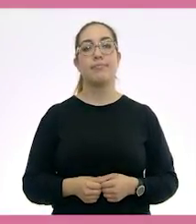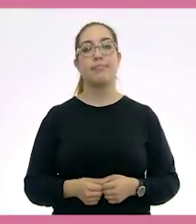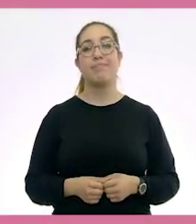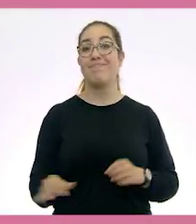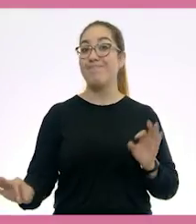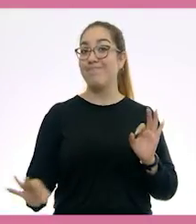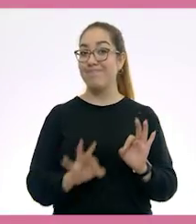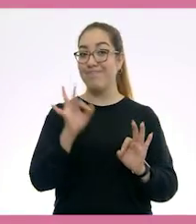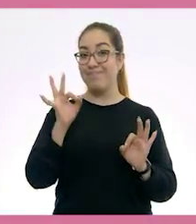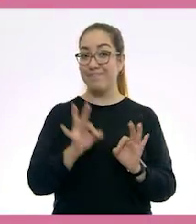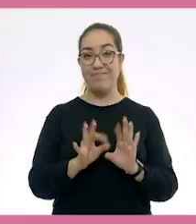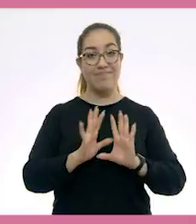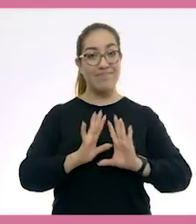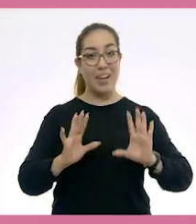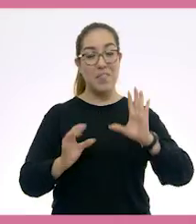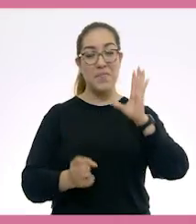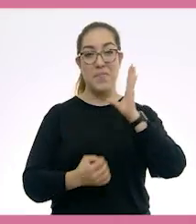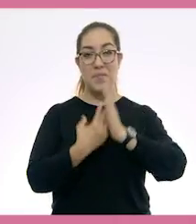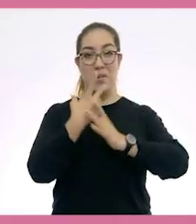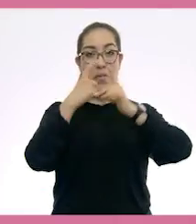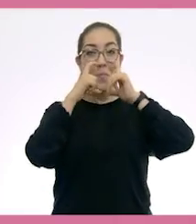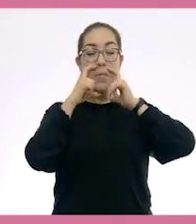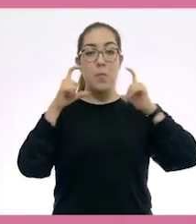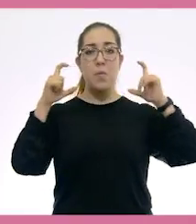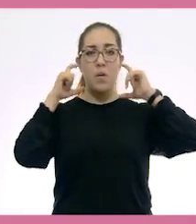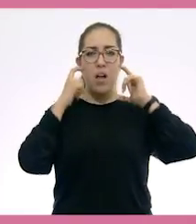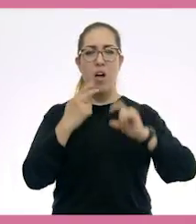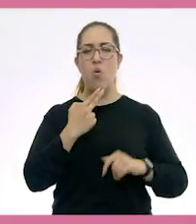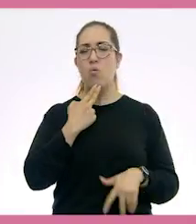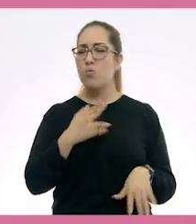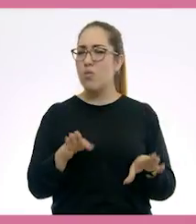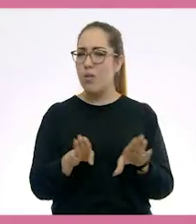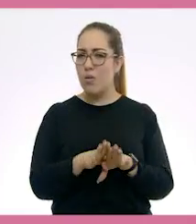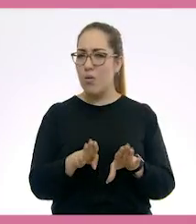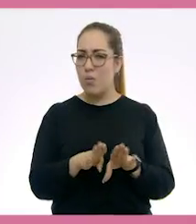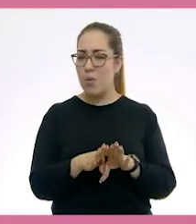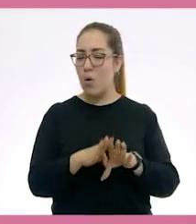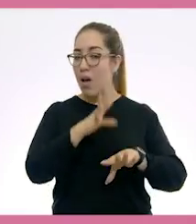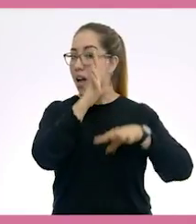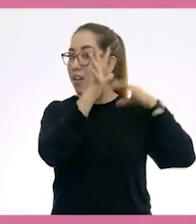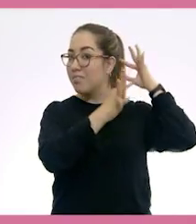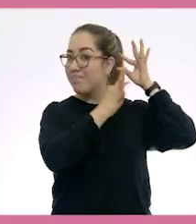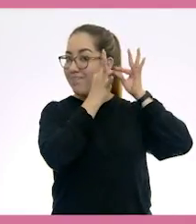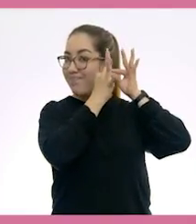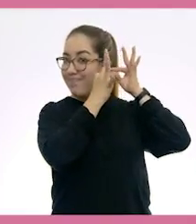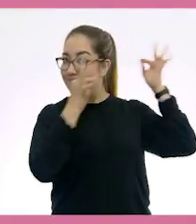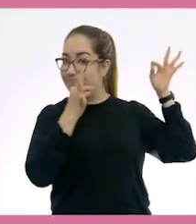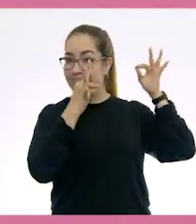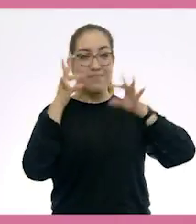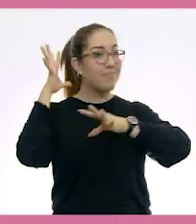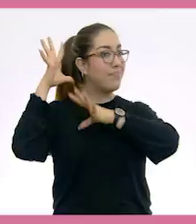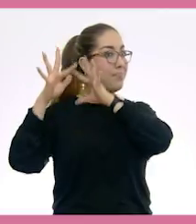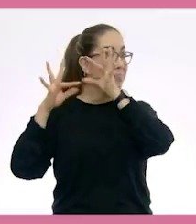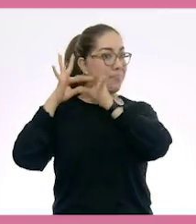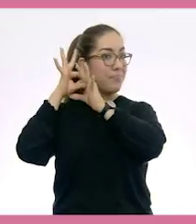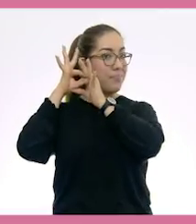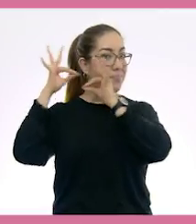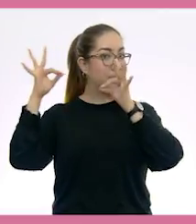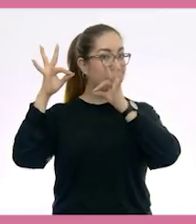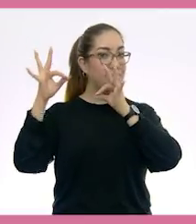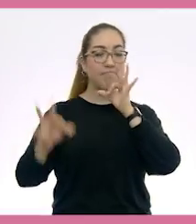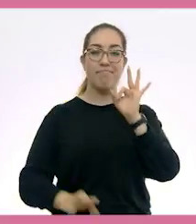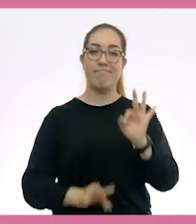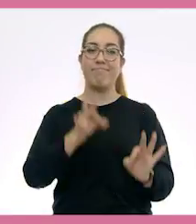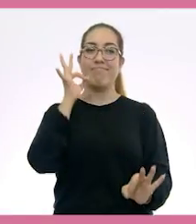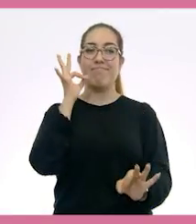¡Listo! Ya tienes un cubrebocas con dos pares de cuerdas. Para colocártelo, deberás amarrar